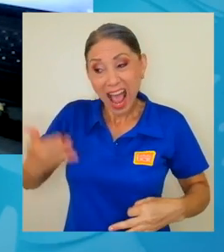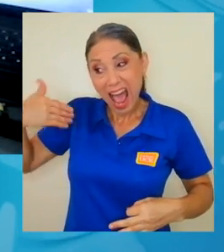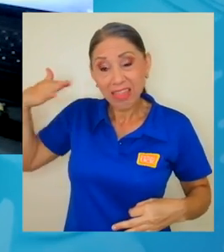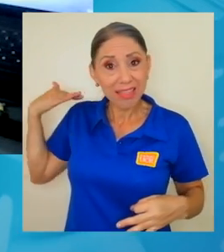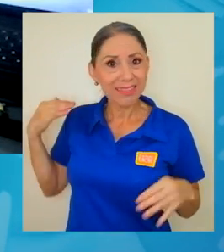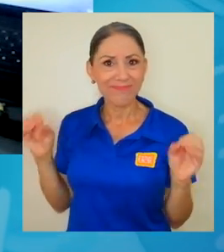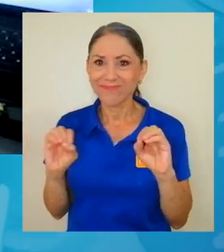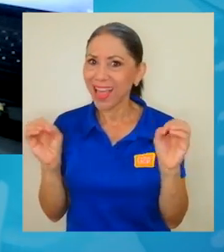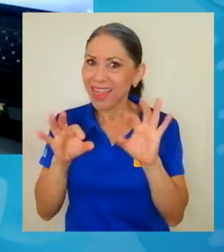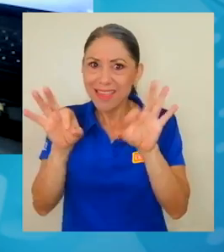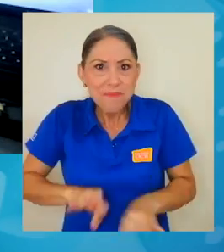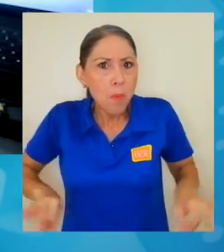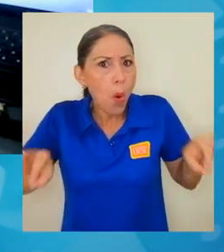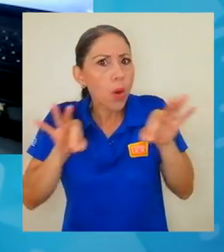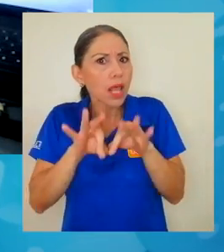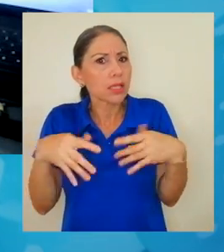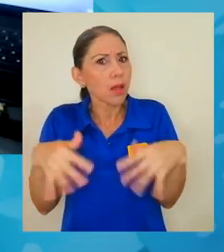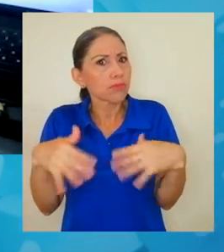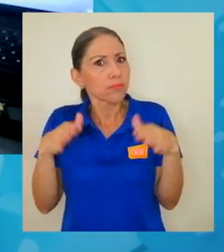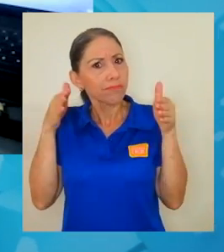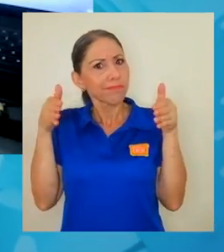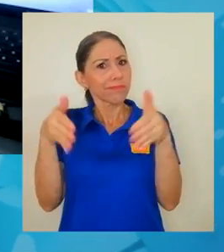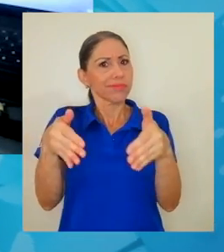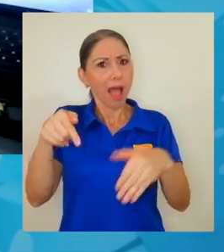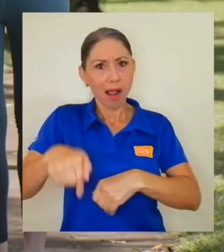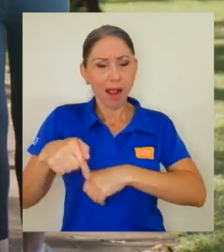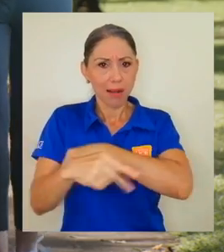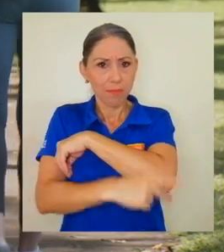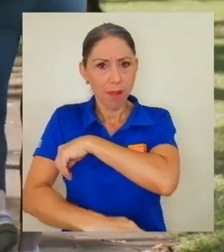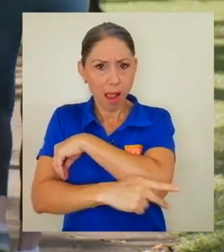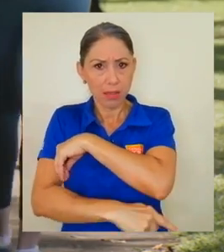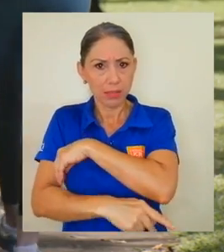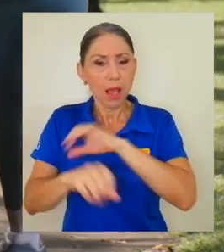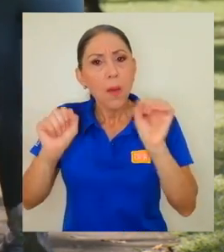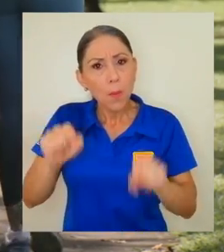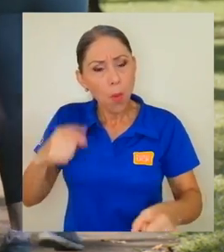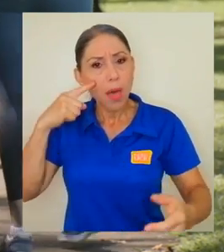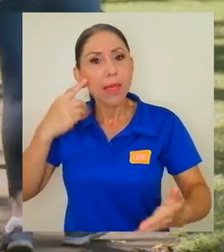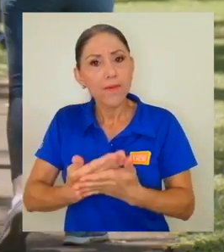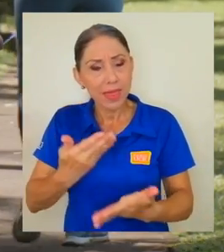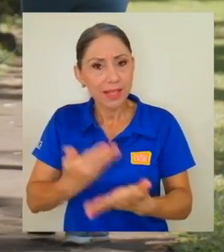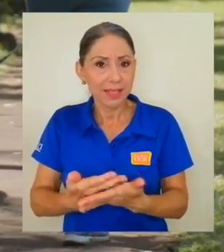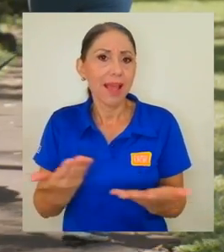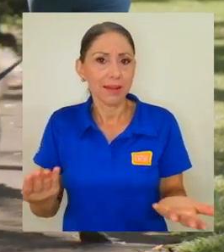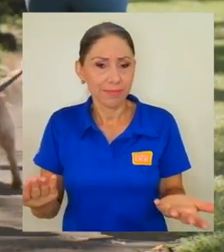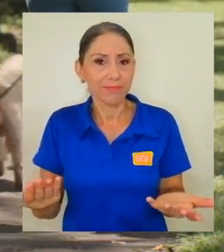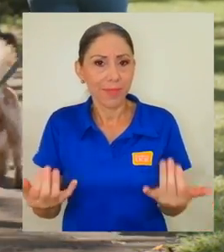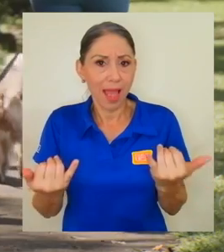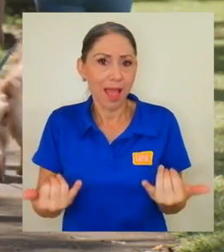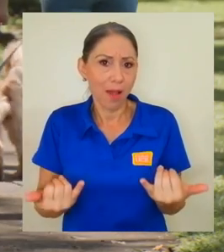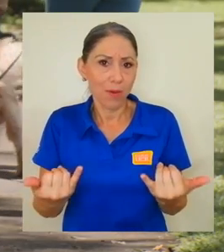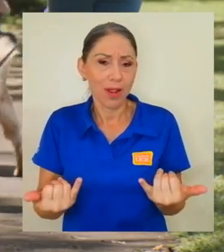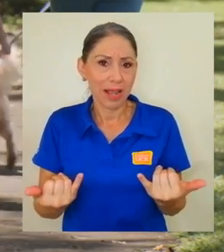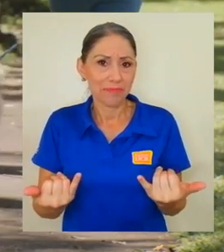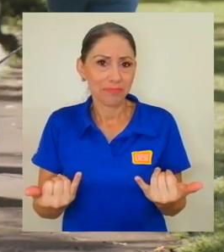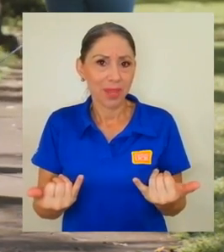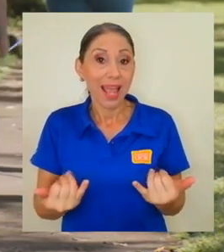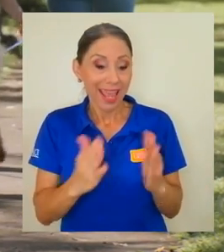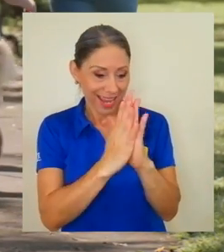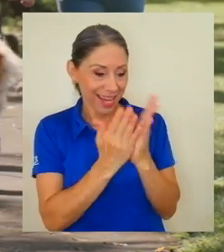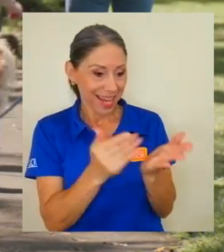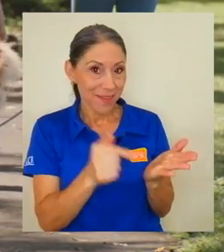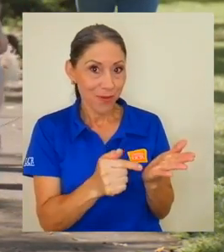requiere acá en el país. De hecho, lo podemos evidenciar ya esto, pues más allá de lo que el libro